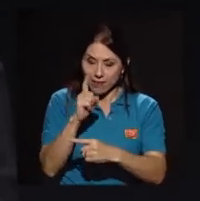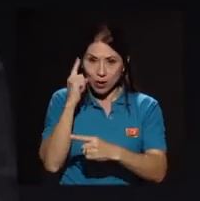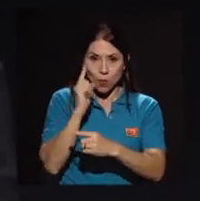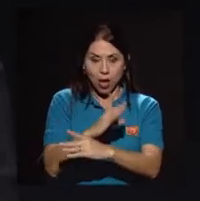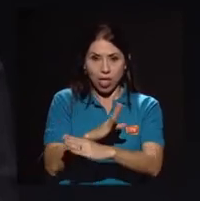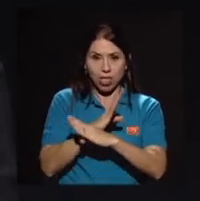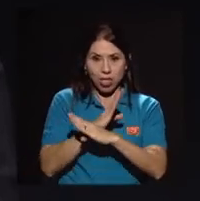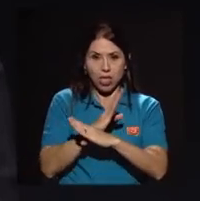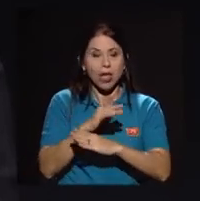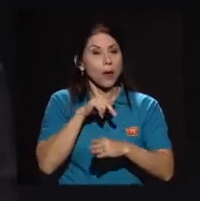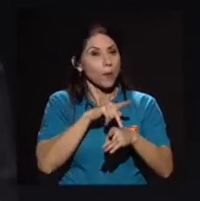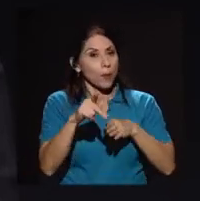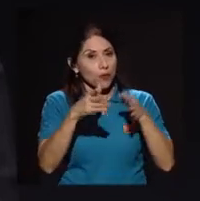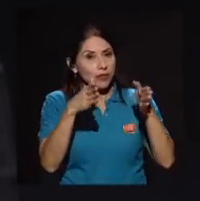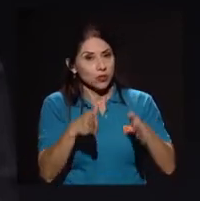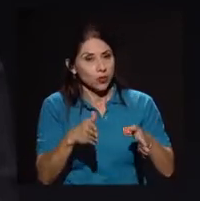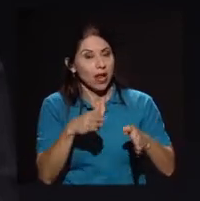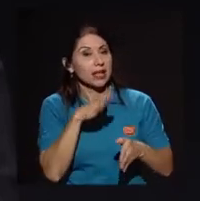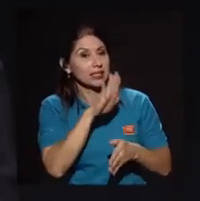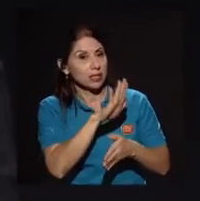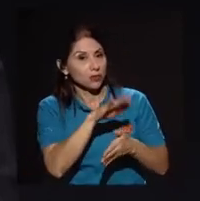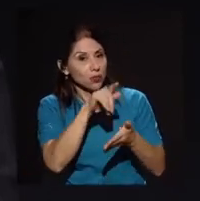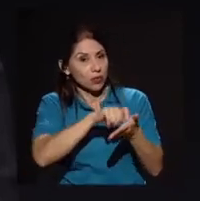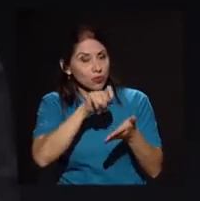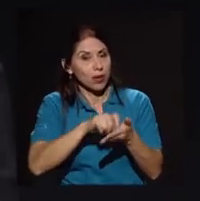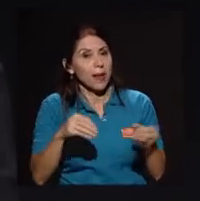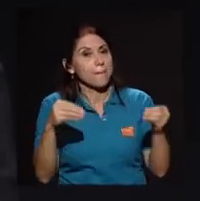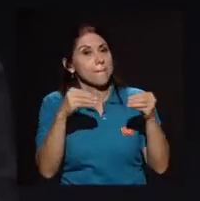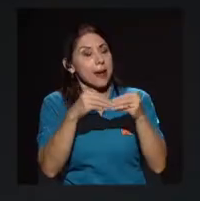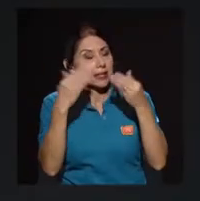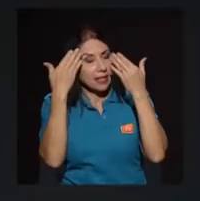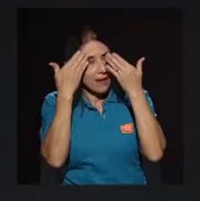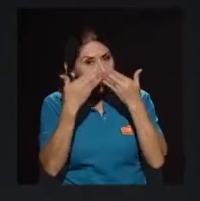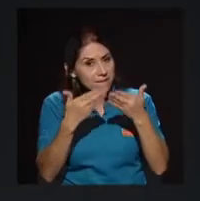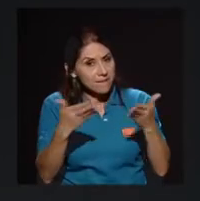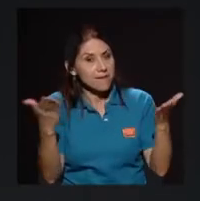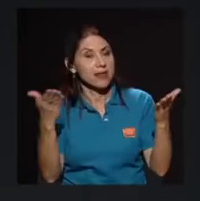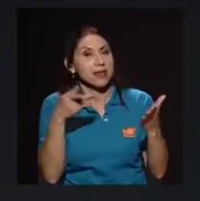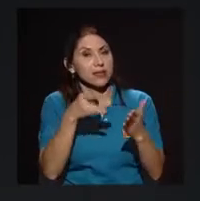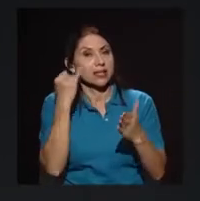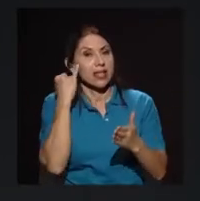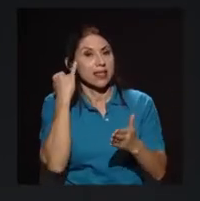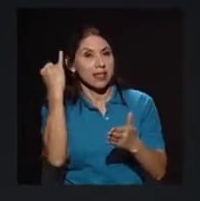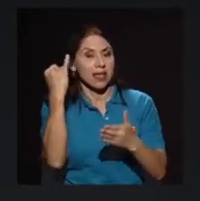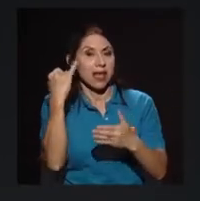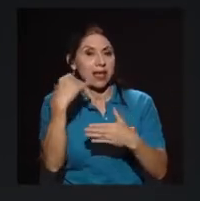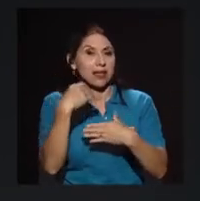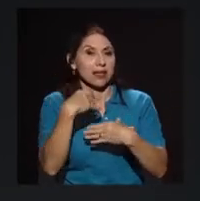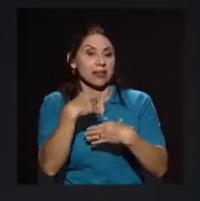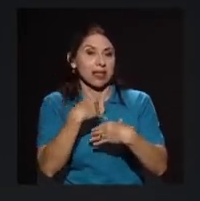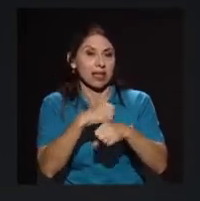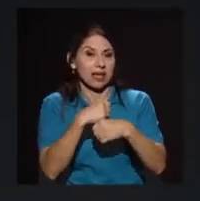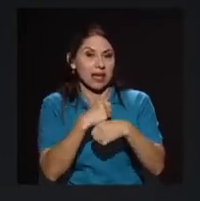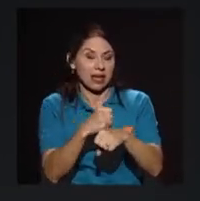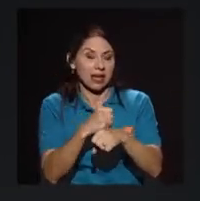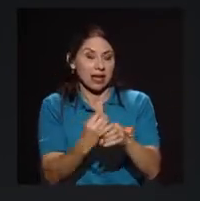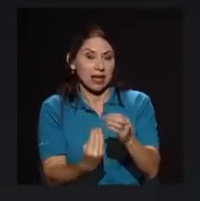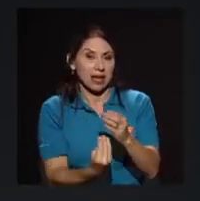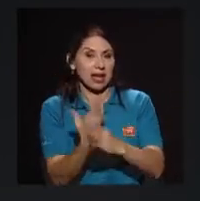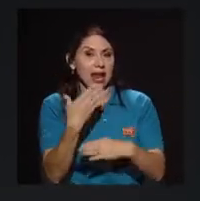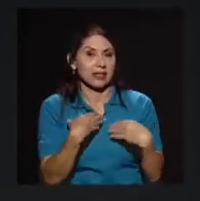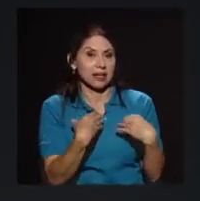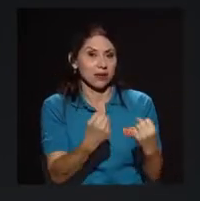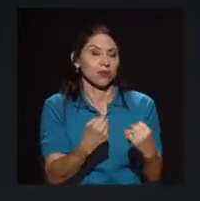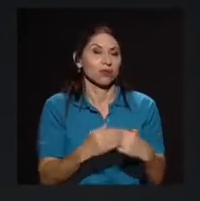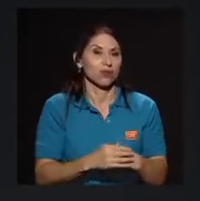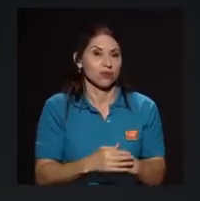pueden estar mucho más abiertos a esa idea de crear salud que algunos de los otros profesionales de